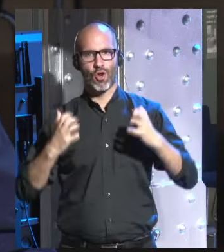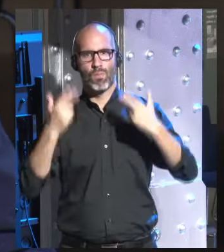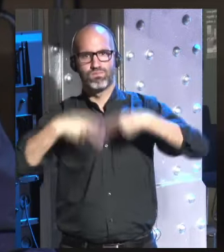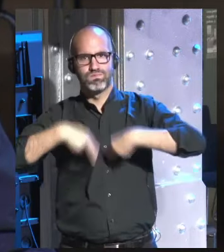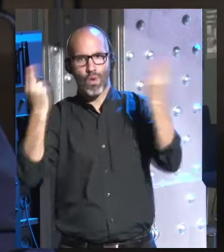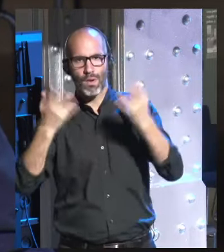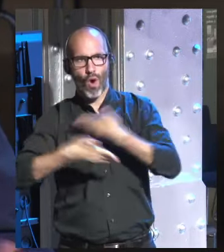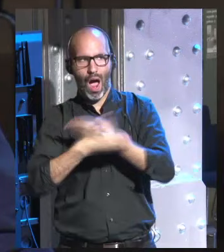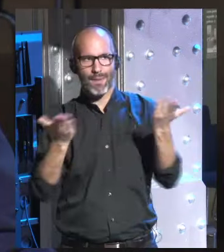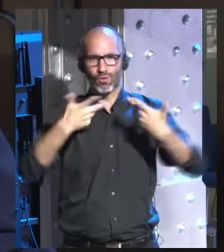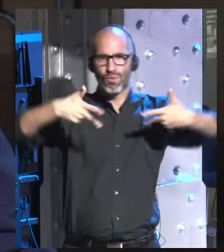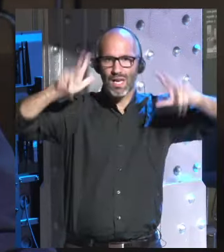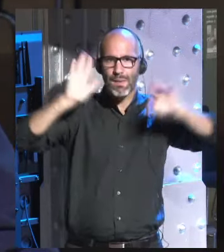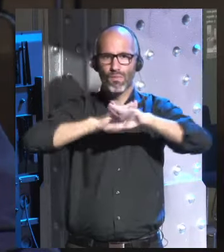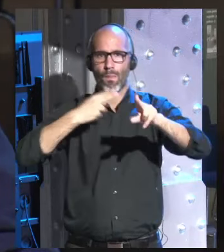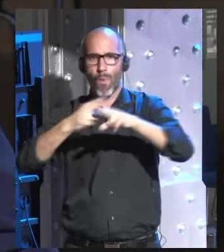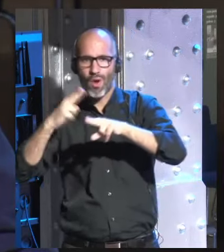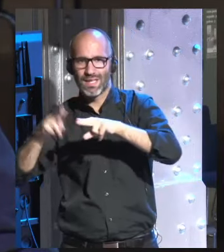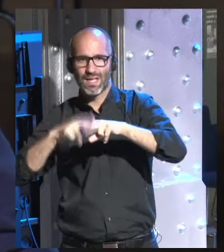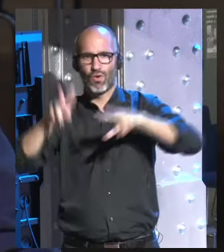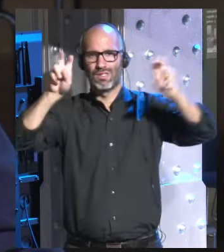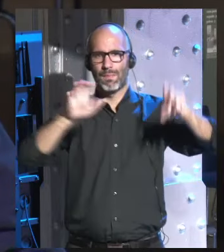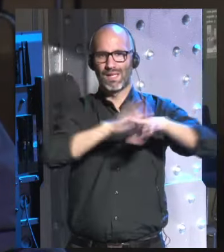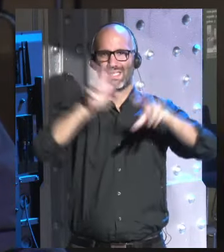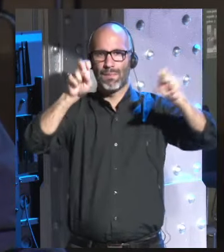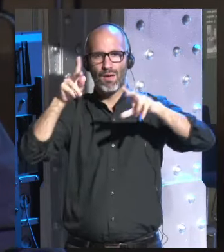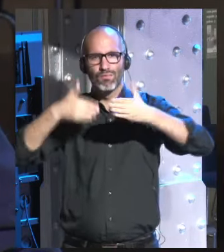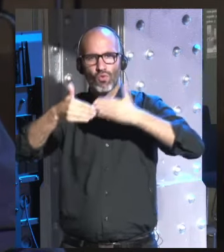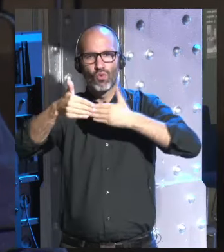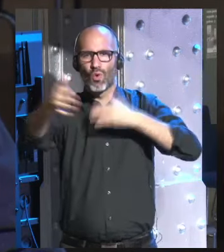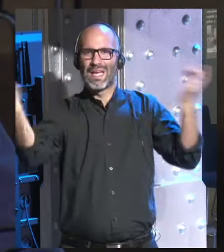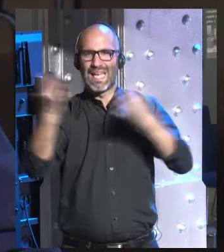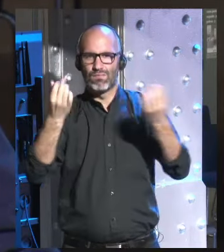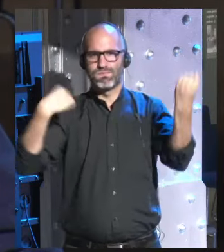público abierto un debate político sobre estas cuestiones